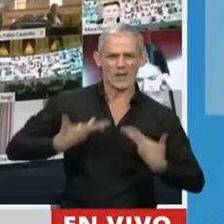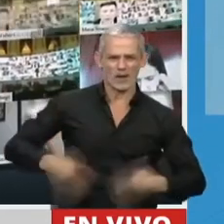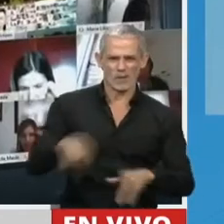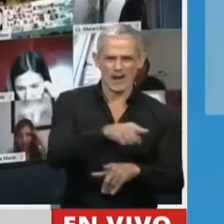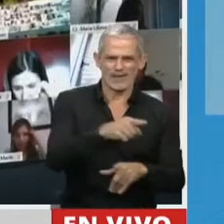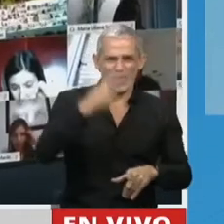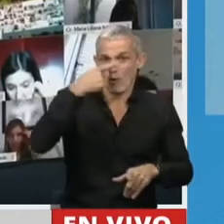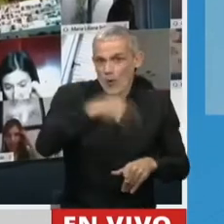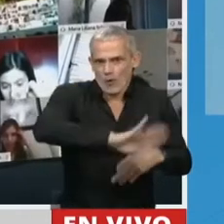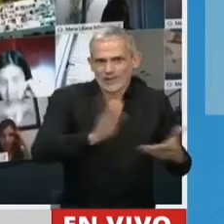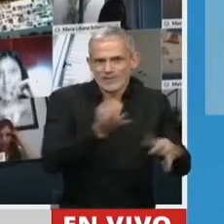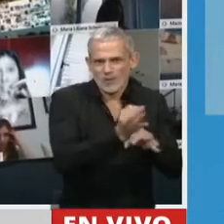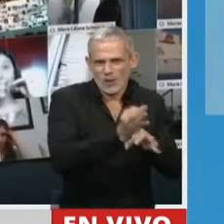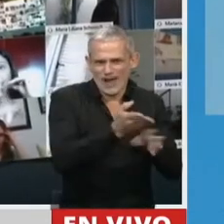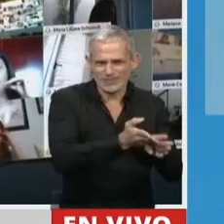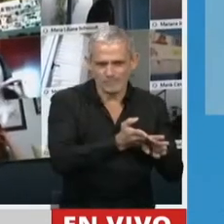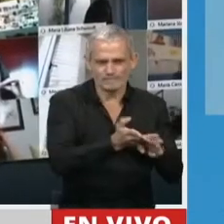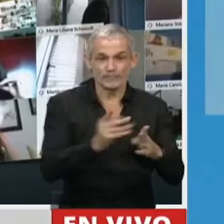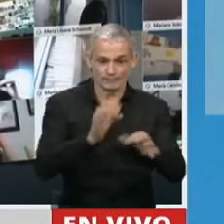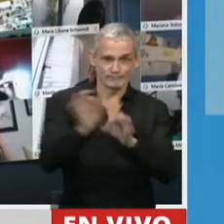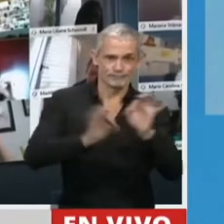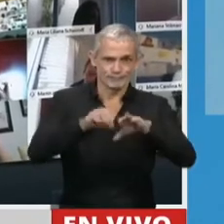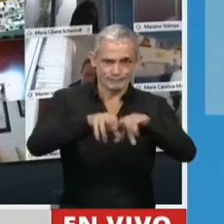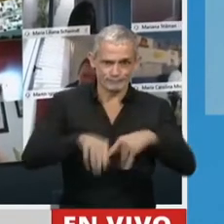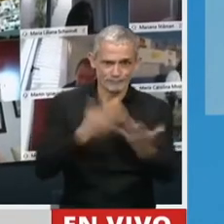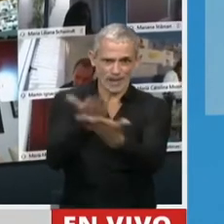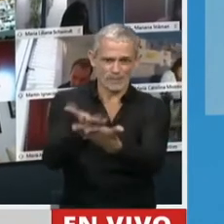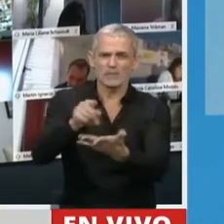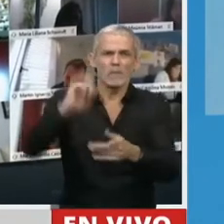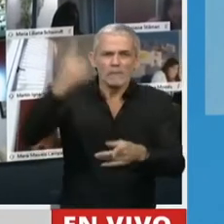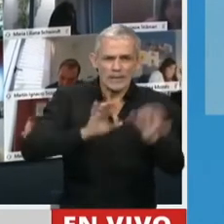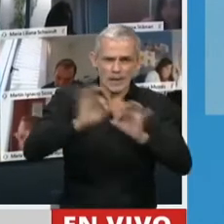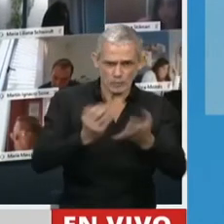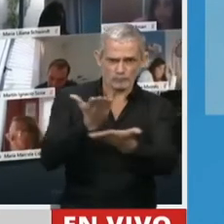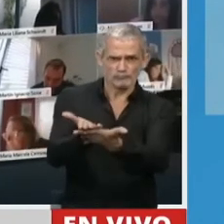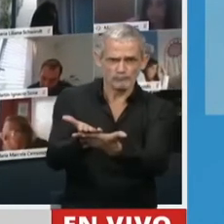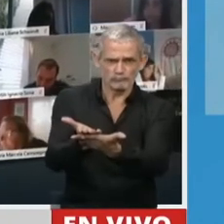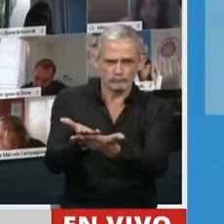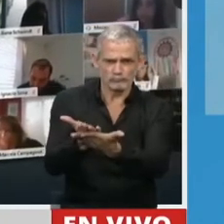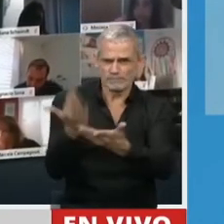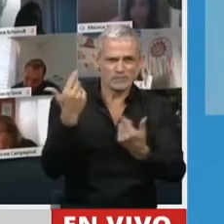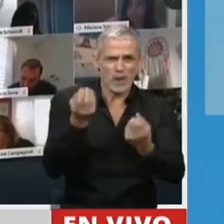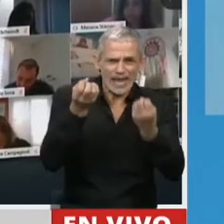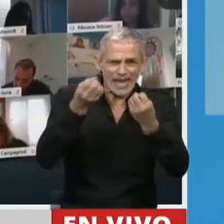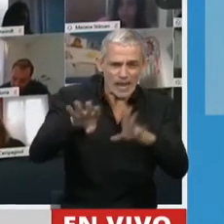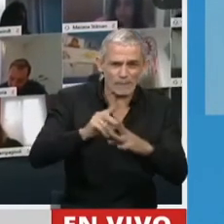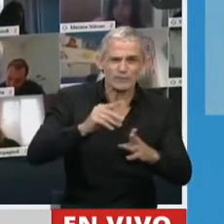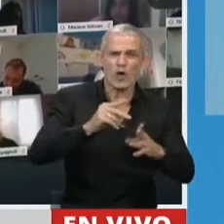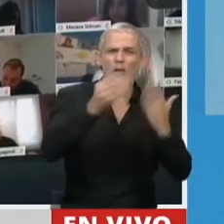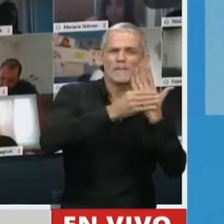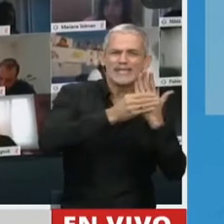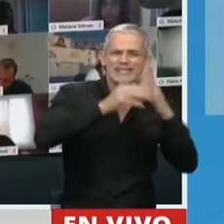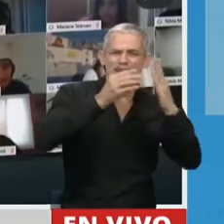normalidad. Por eso presentamos este proyecto que fue el primer proyecto presentado a pocos días de la decisión